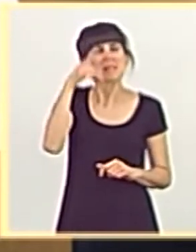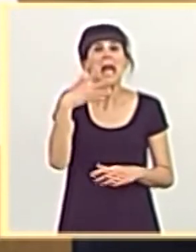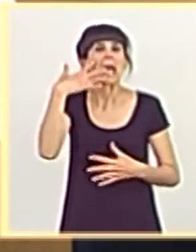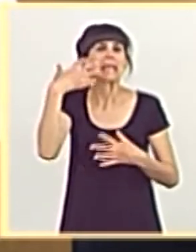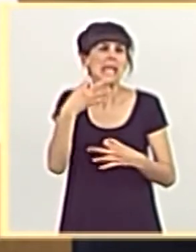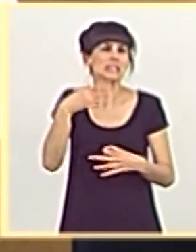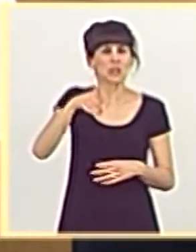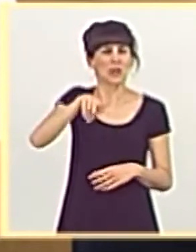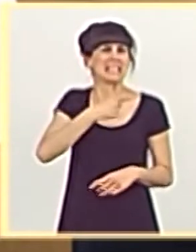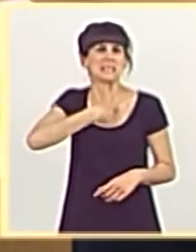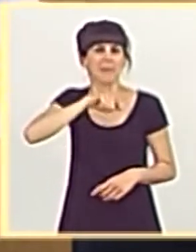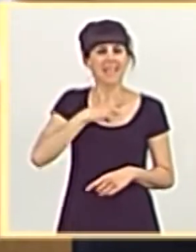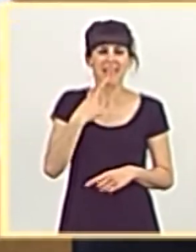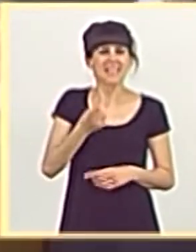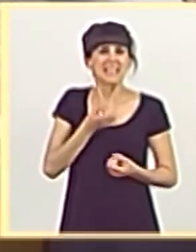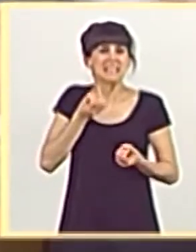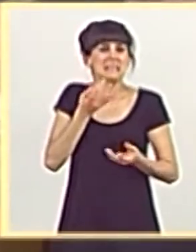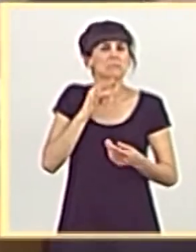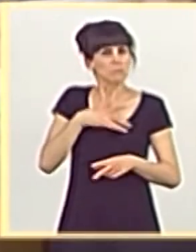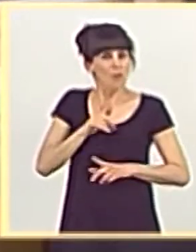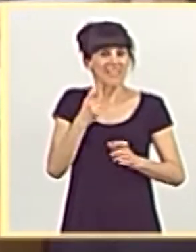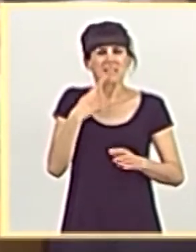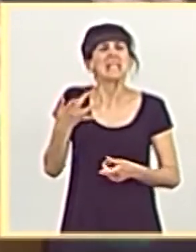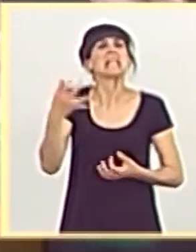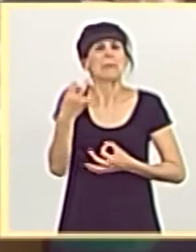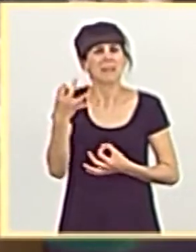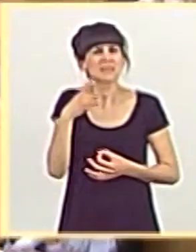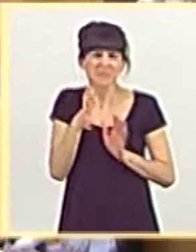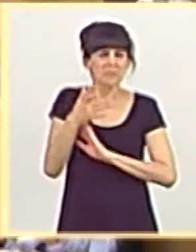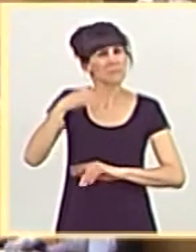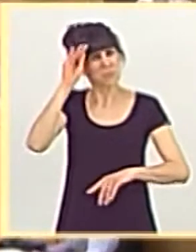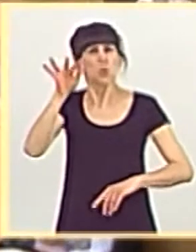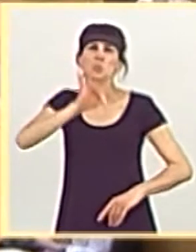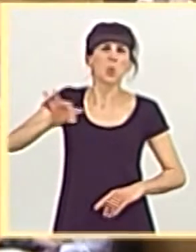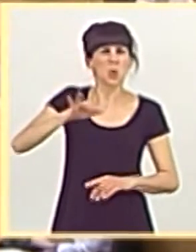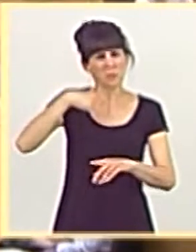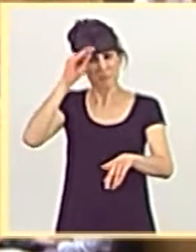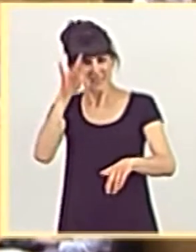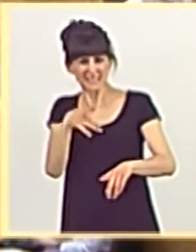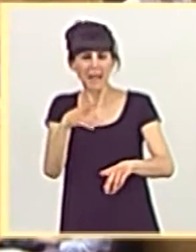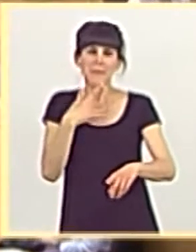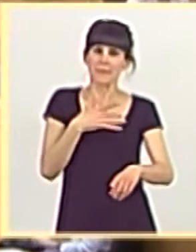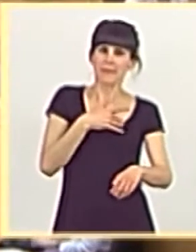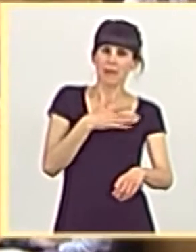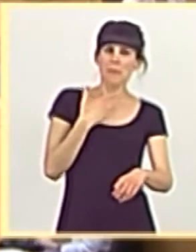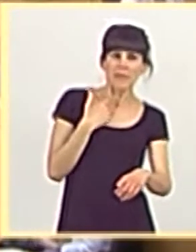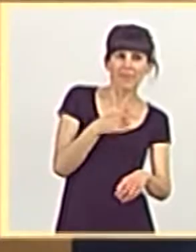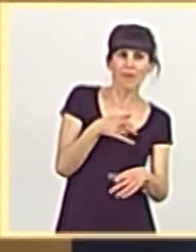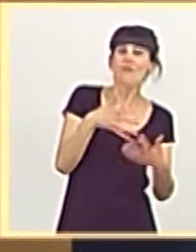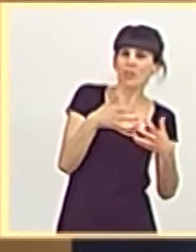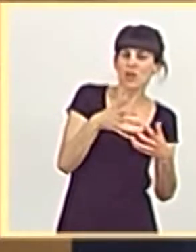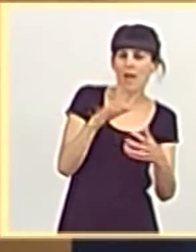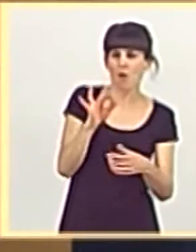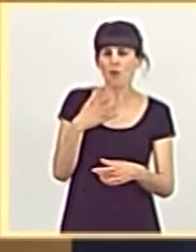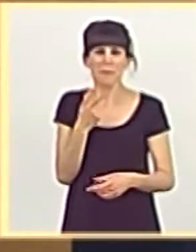riesgo a este país si lo declarábamos? ¿Qué pasa? Que va por turnos. Cuando a les conviene, funcione. Cuando no,